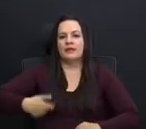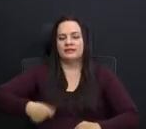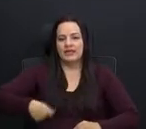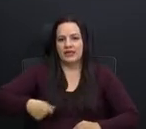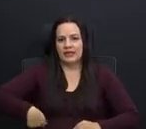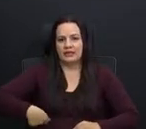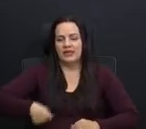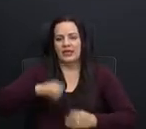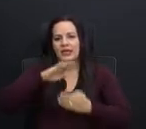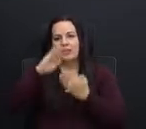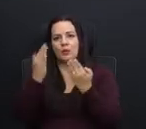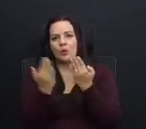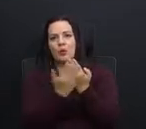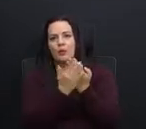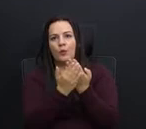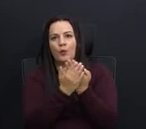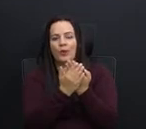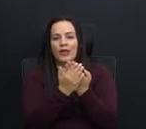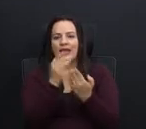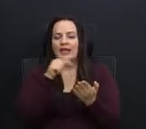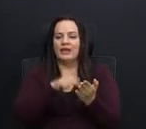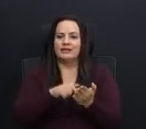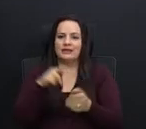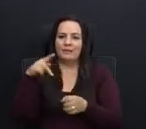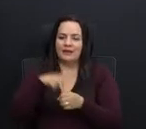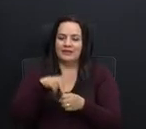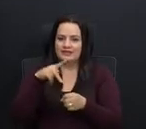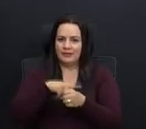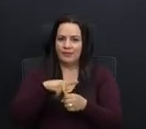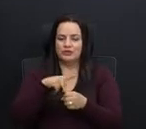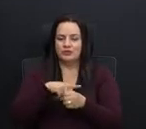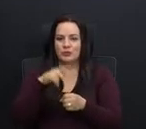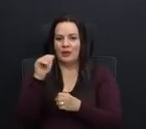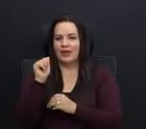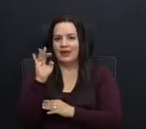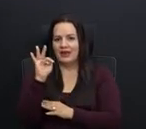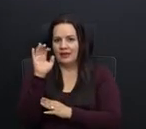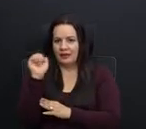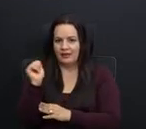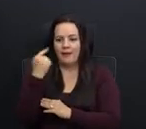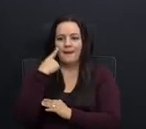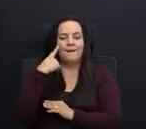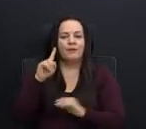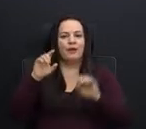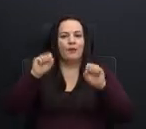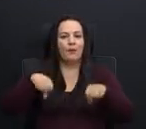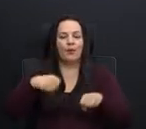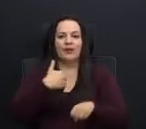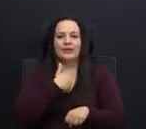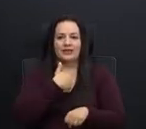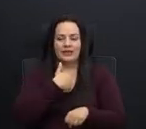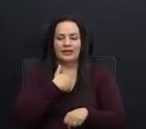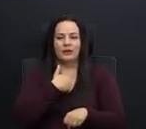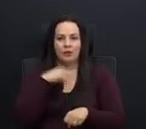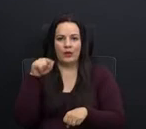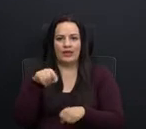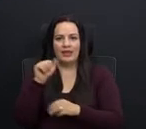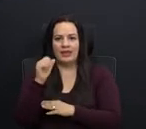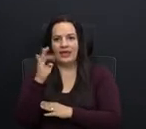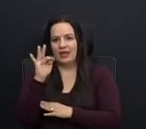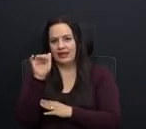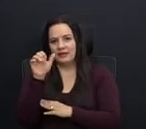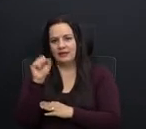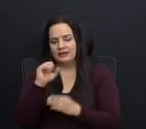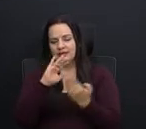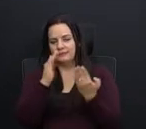esta participación con el fin de poder tenerlo en actas y por